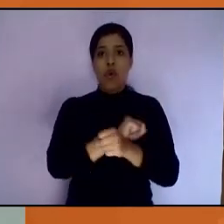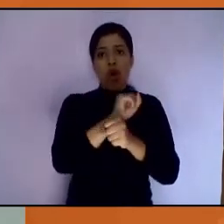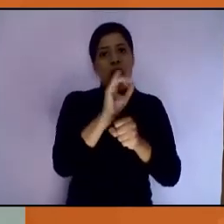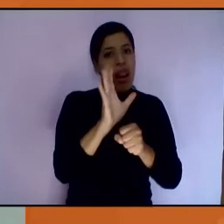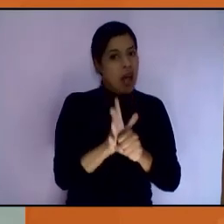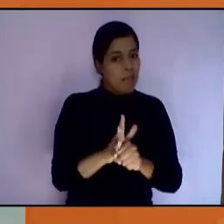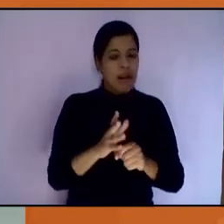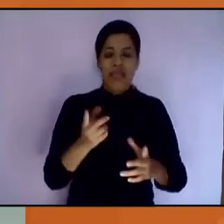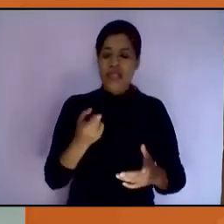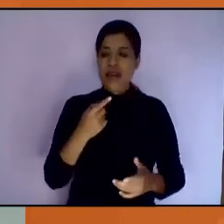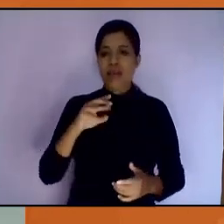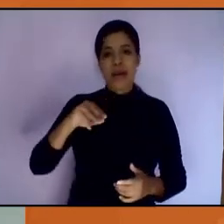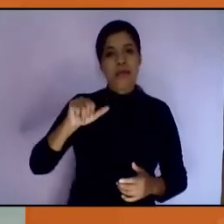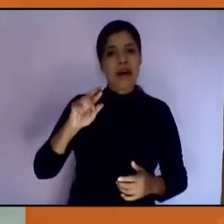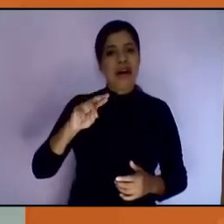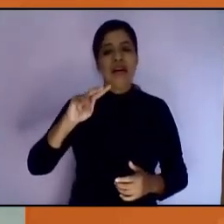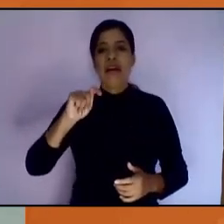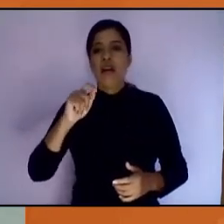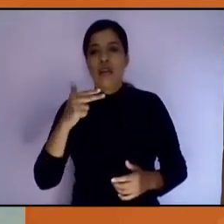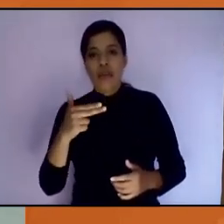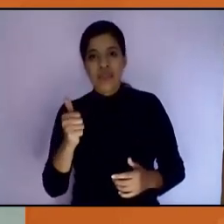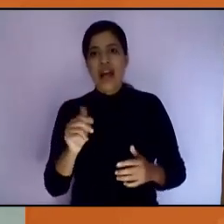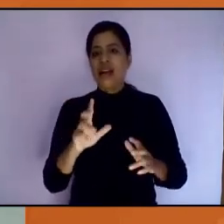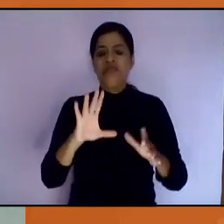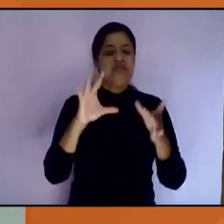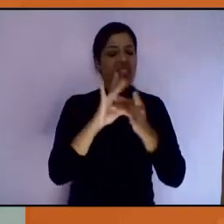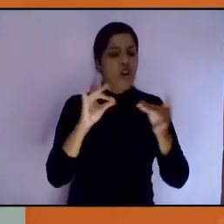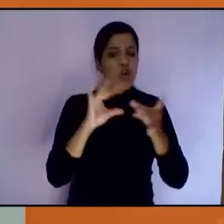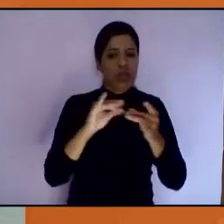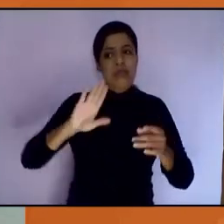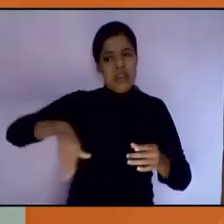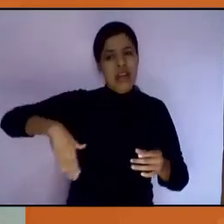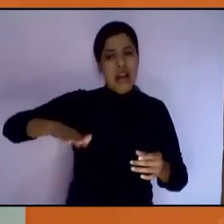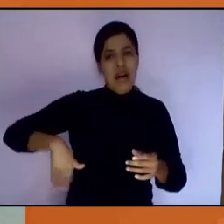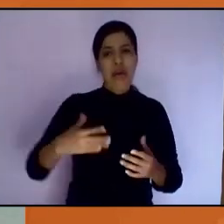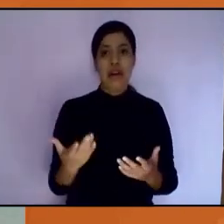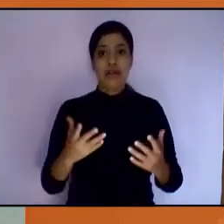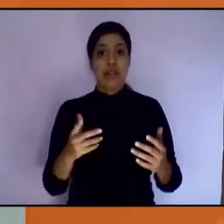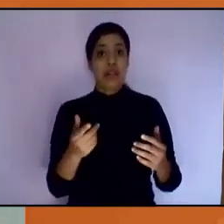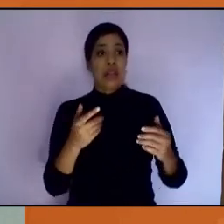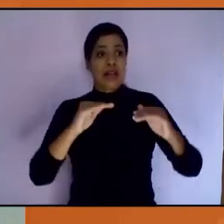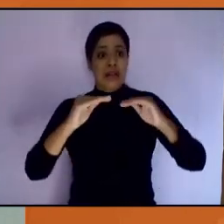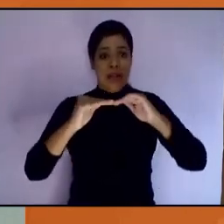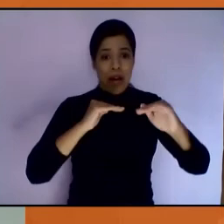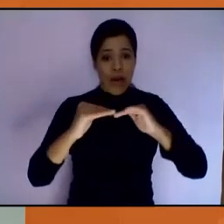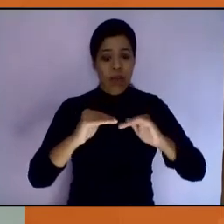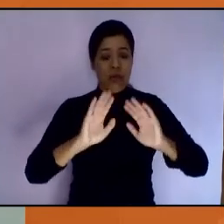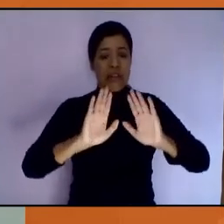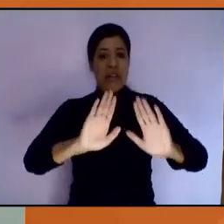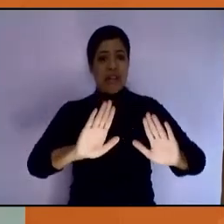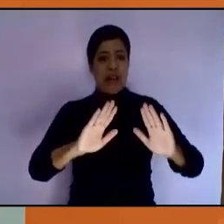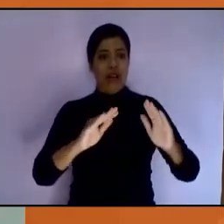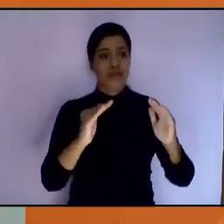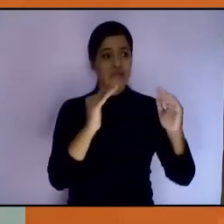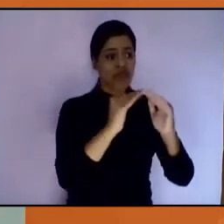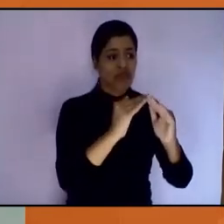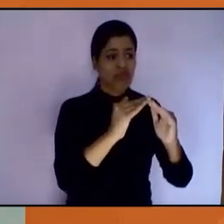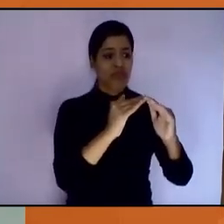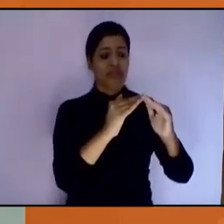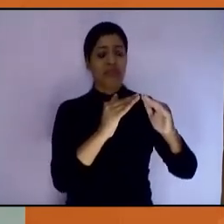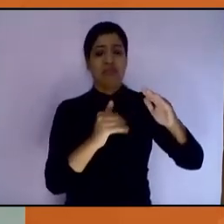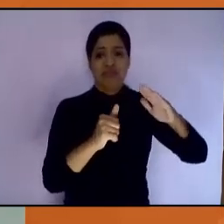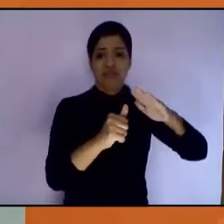ya lo refería Marta Herrera, han generado confinamiento, restricciones a la movilidad, aislamiento,